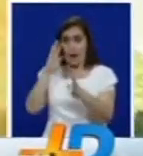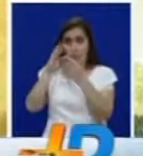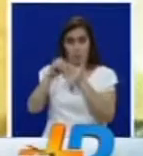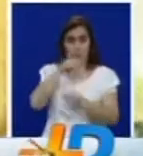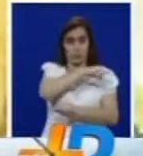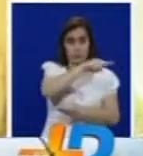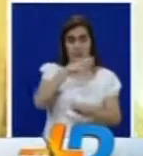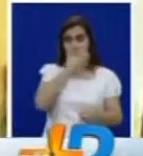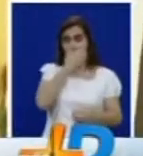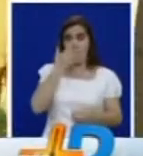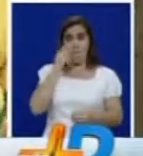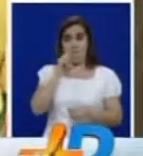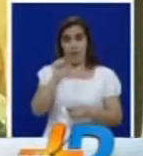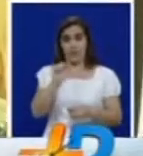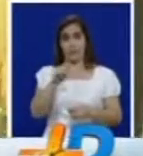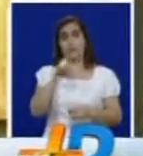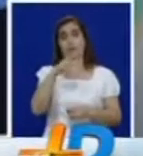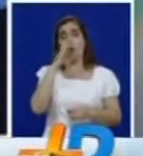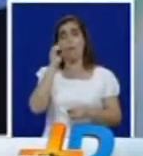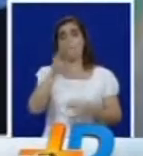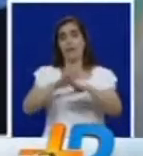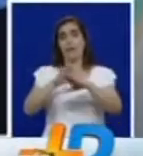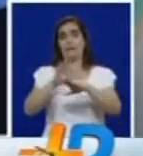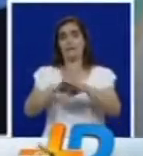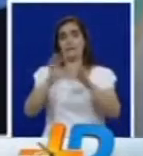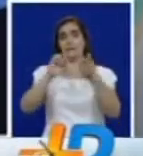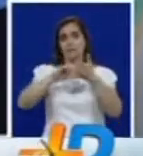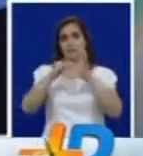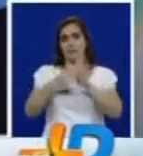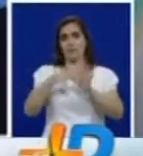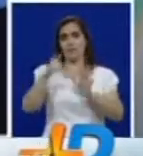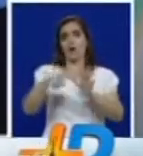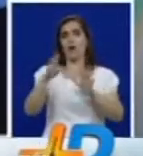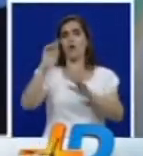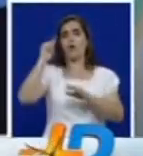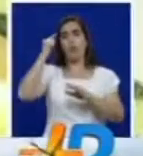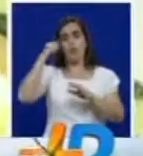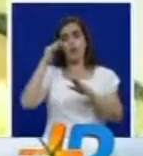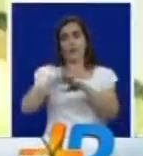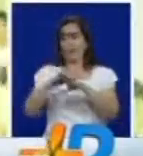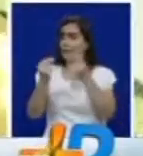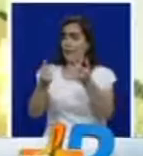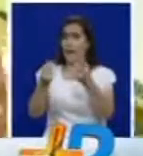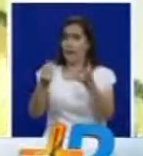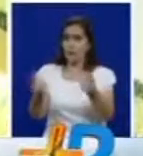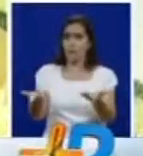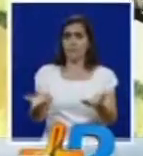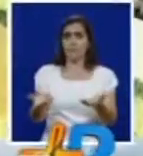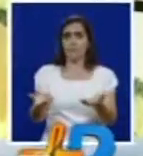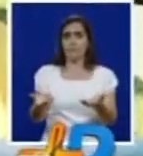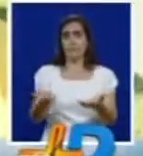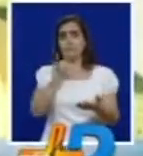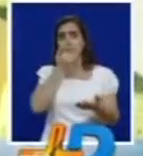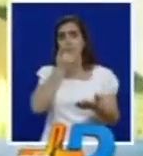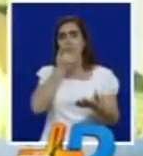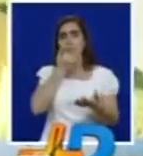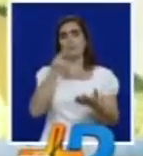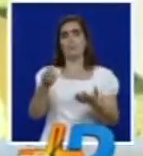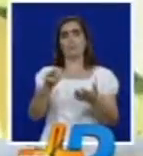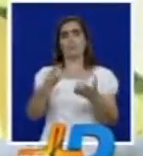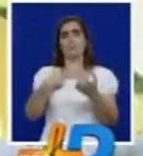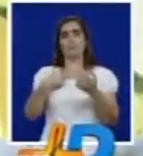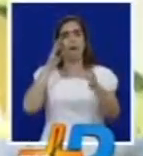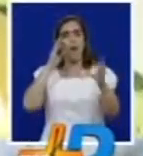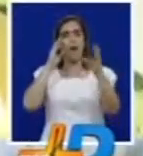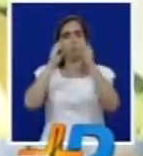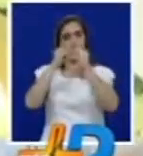gestor de paz del Valle, Fabio Cardoso, este fue un mensaje directo de celeridad del gobierno para las FARC. Si se cuelga la refrendación de los